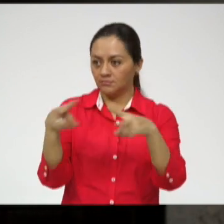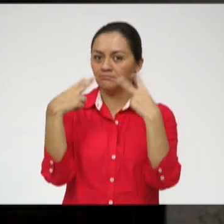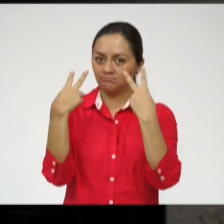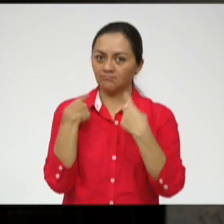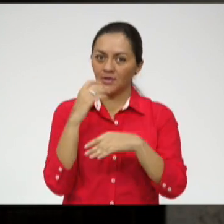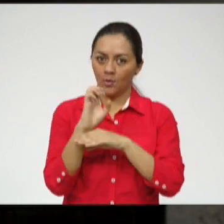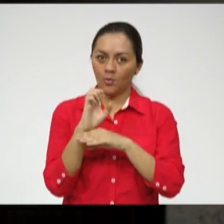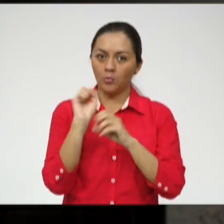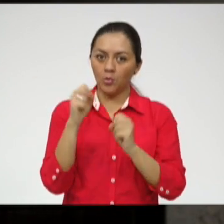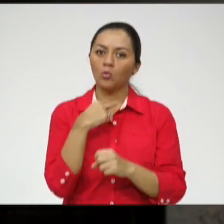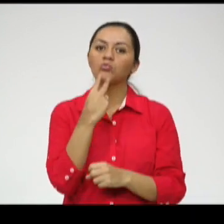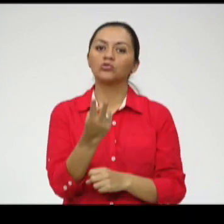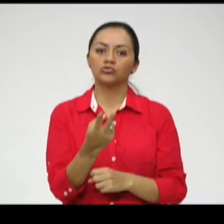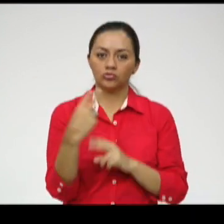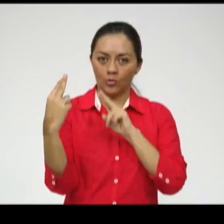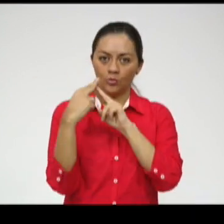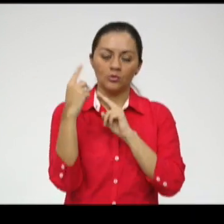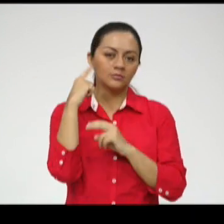la gente conozca mi voz.